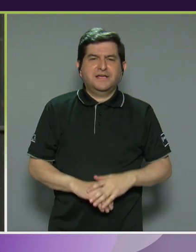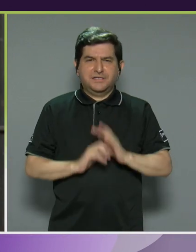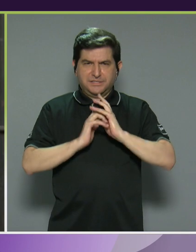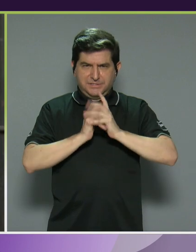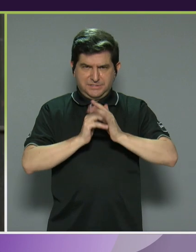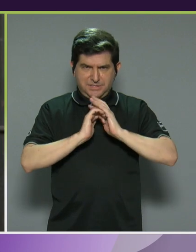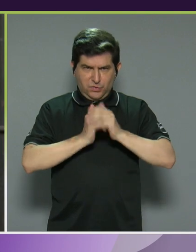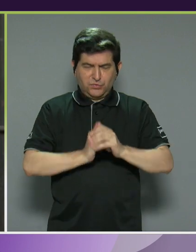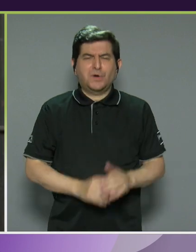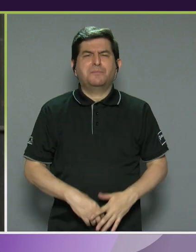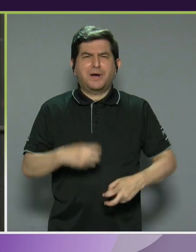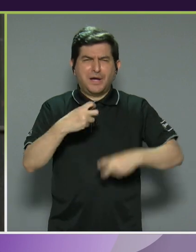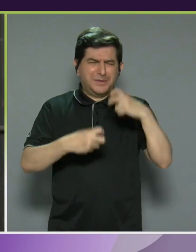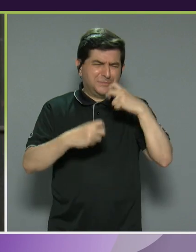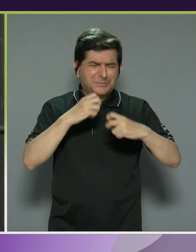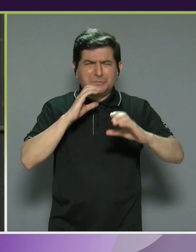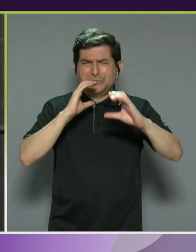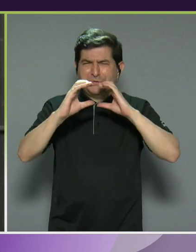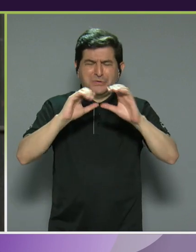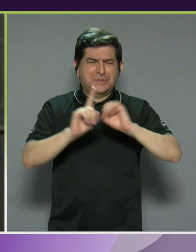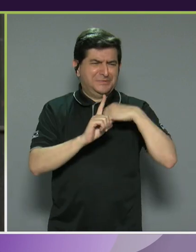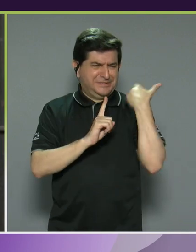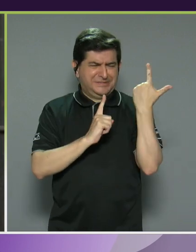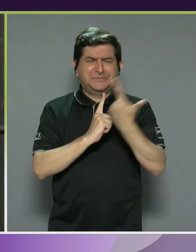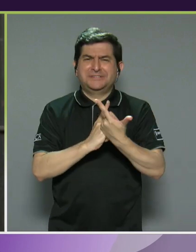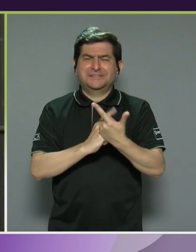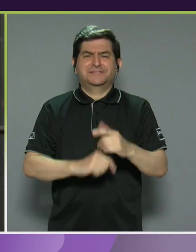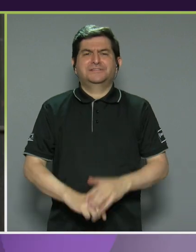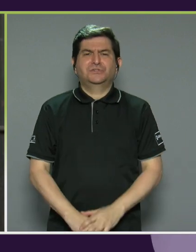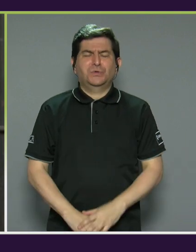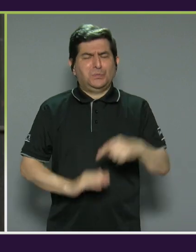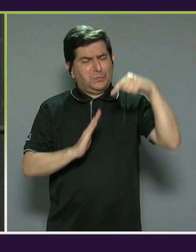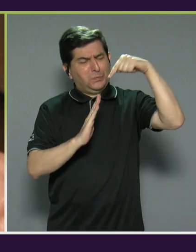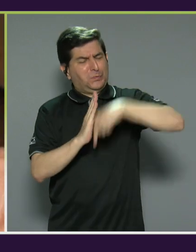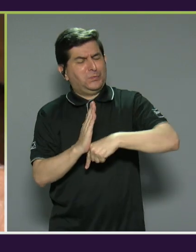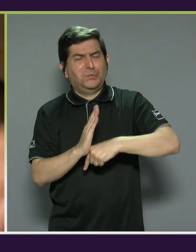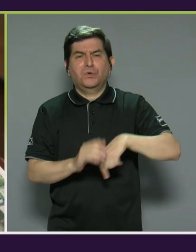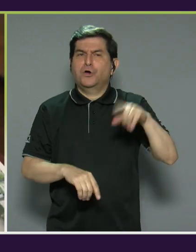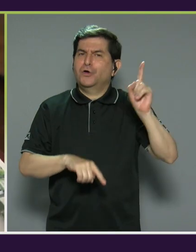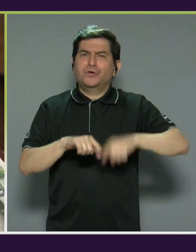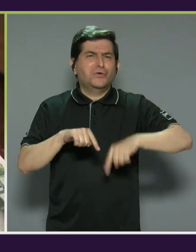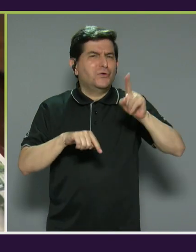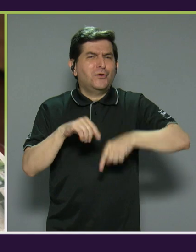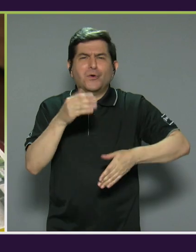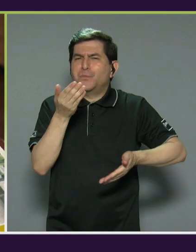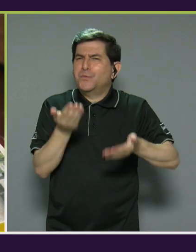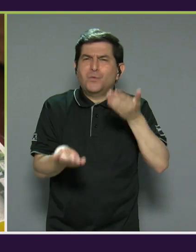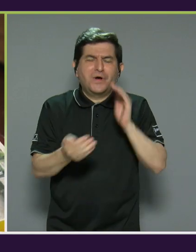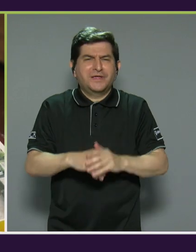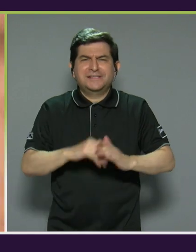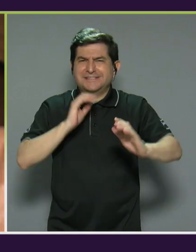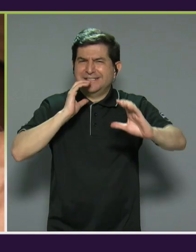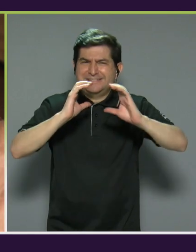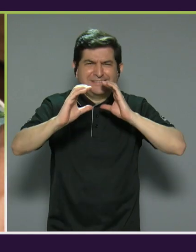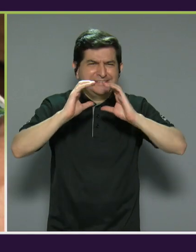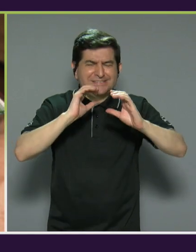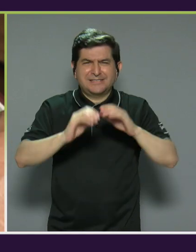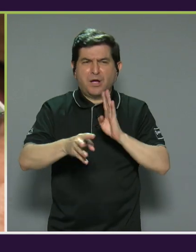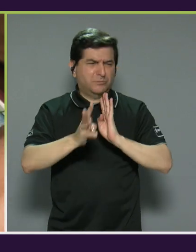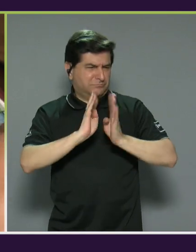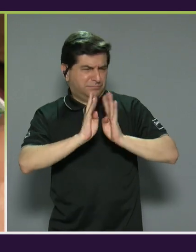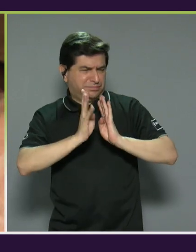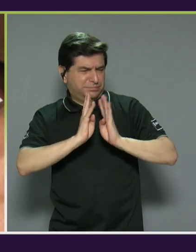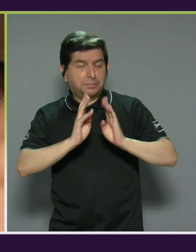serios problemas de comunicación y socialización, pues no puede haber, digamos, esa comunicación verbal,